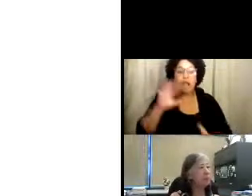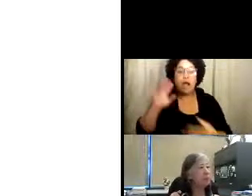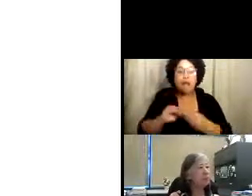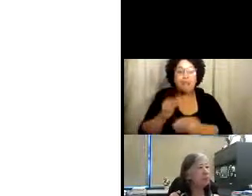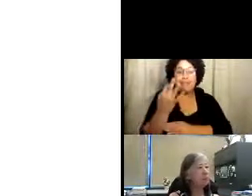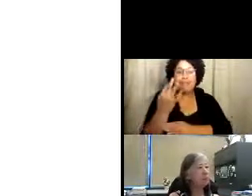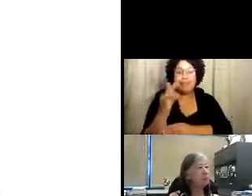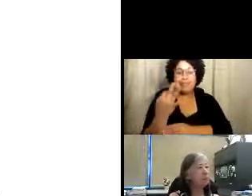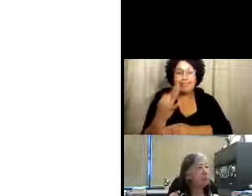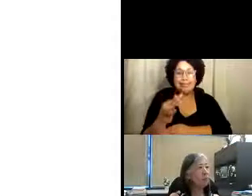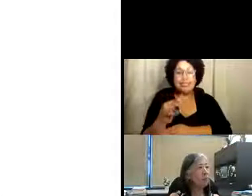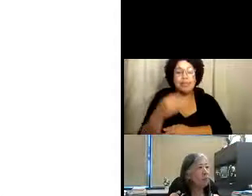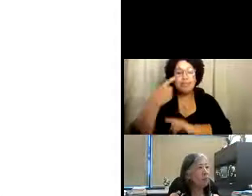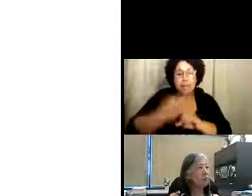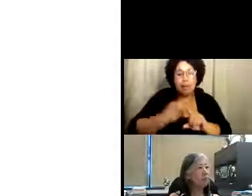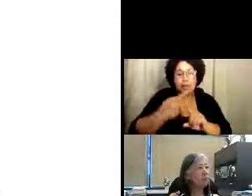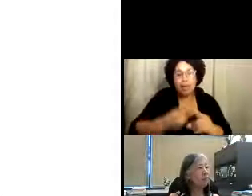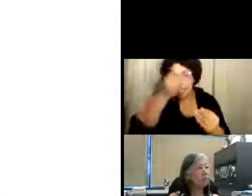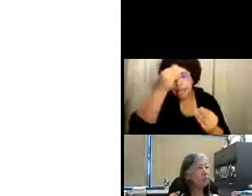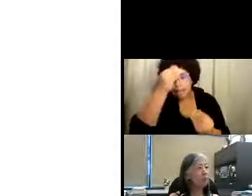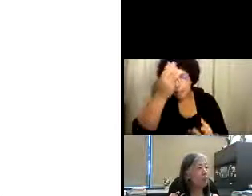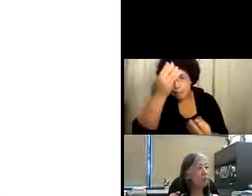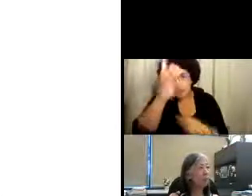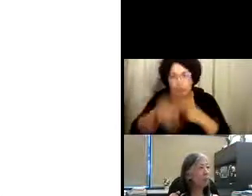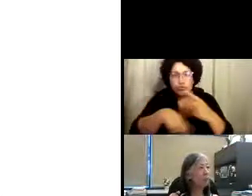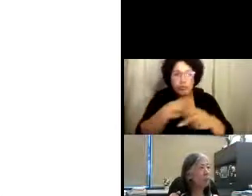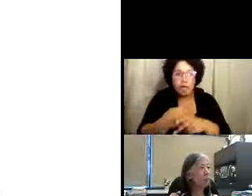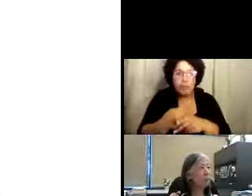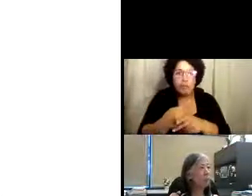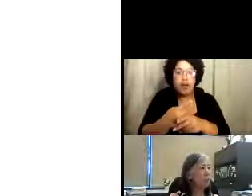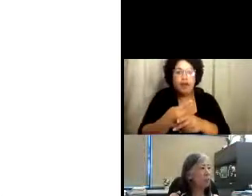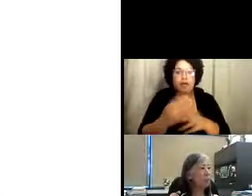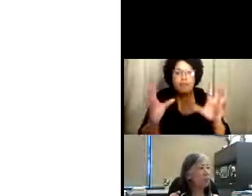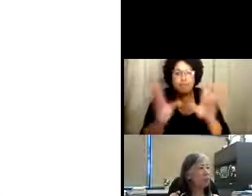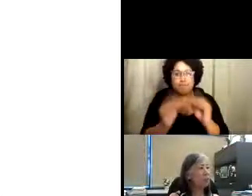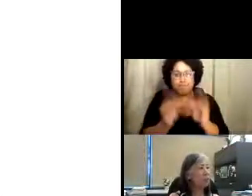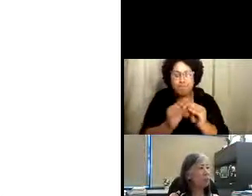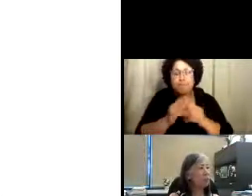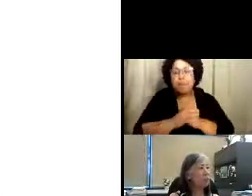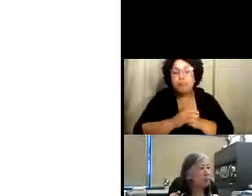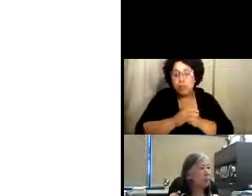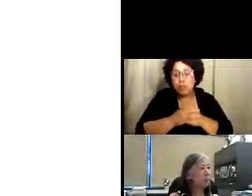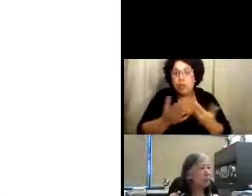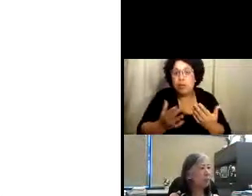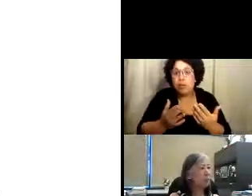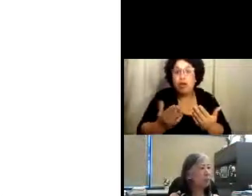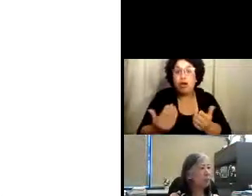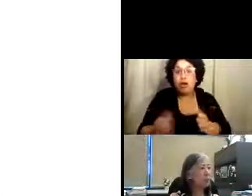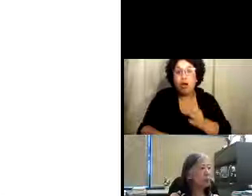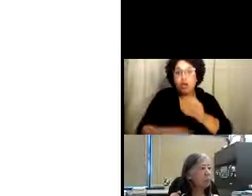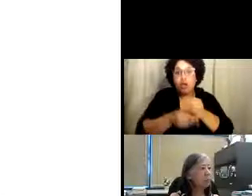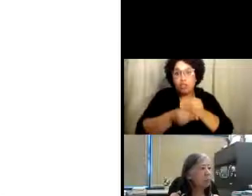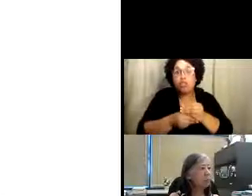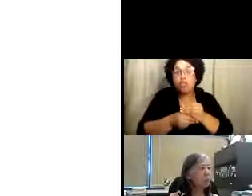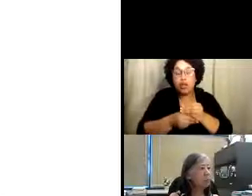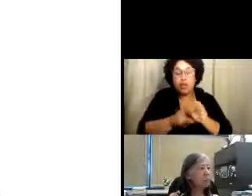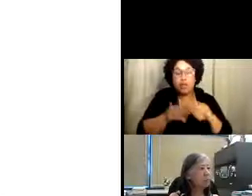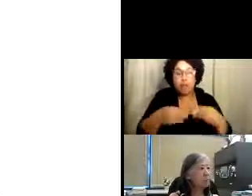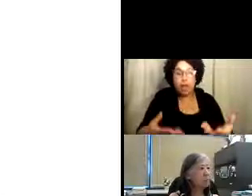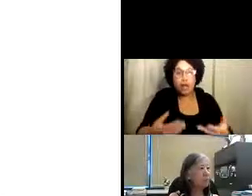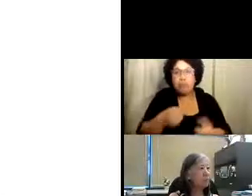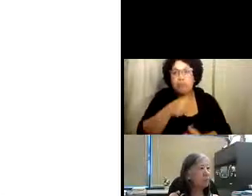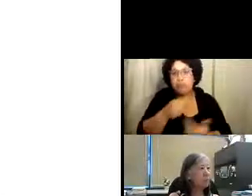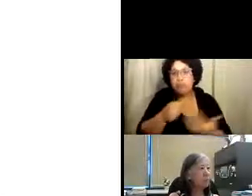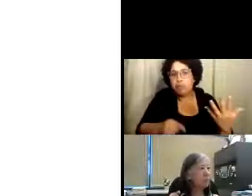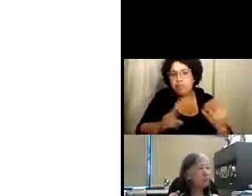19 llamadas mensuales informacionales, lo cual espero que hayan podido disfrutar ya. En adicional, hemos